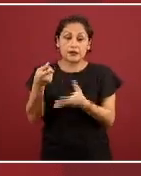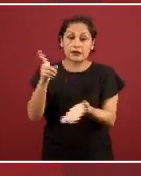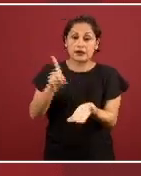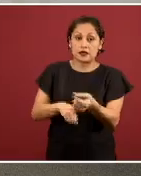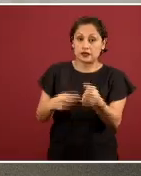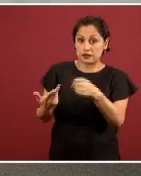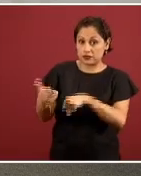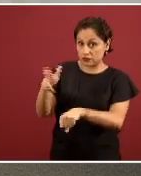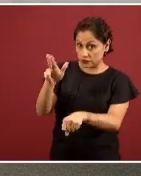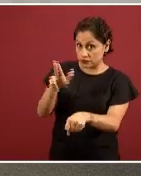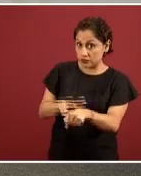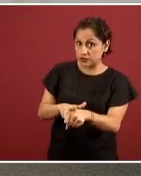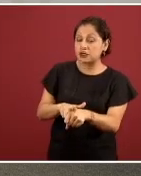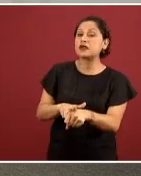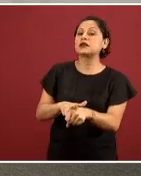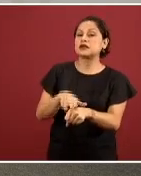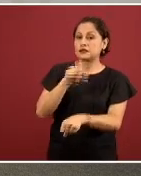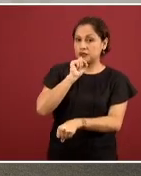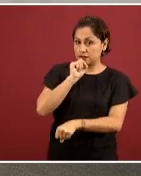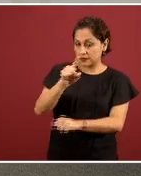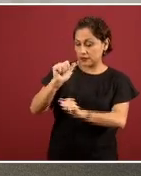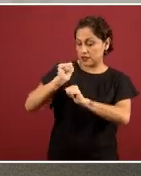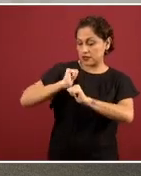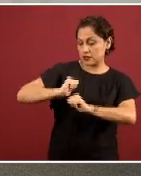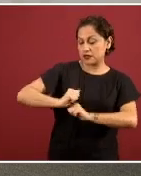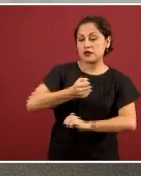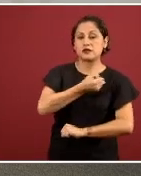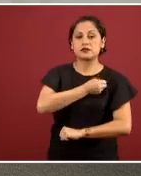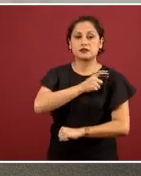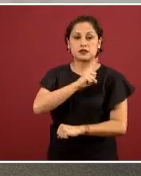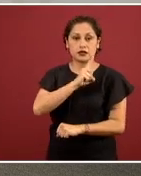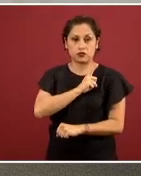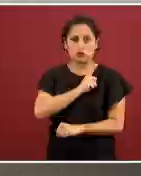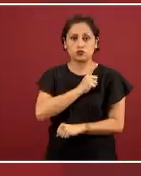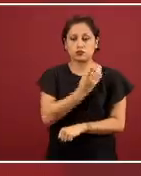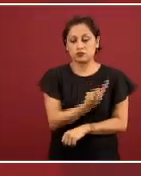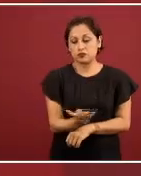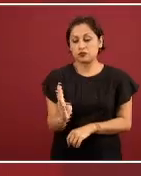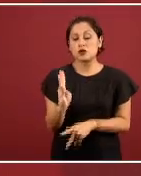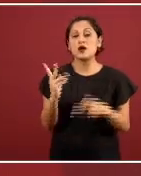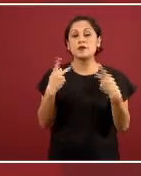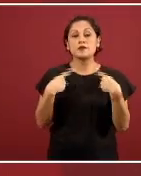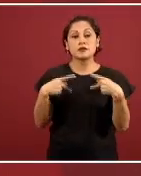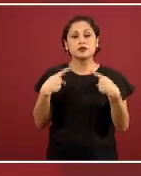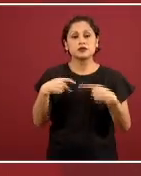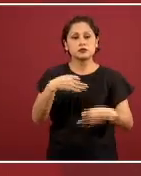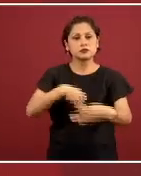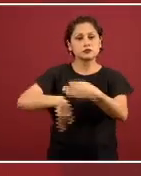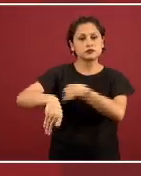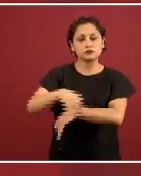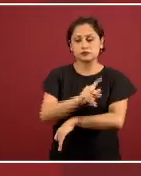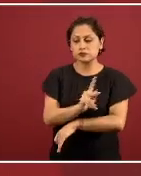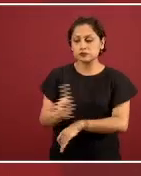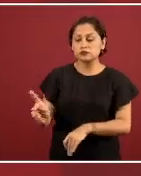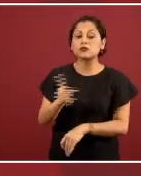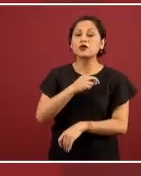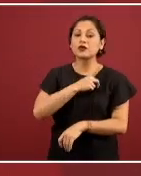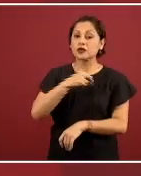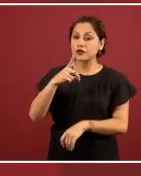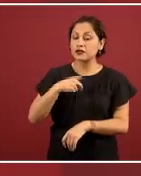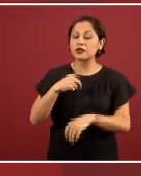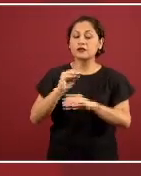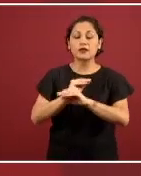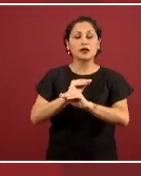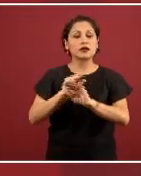incluyendo las autoridades sanitarias, tomen conciencia de que estos documentos existen, son los